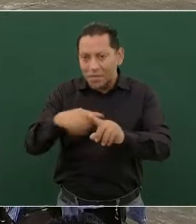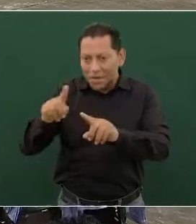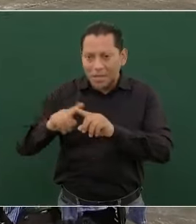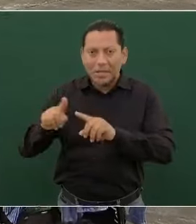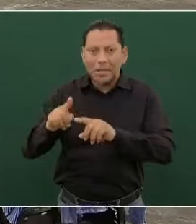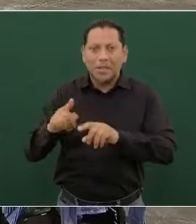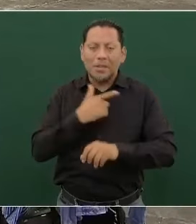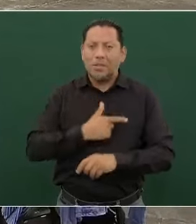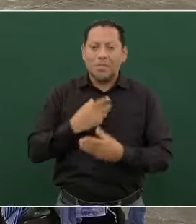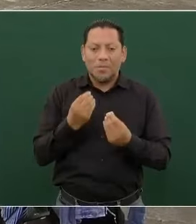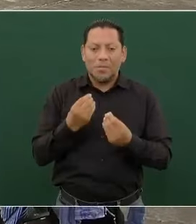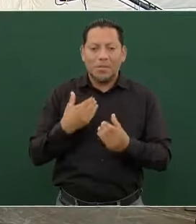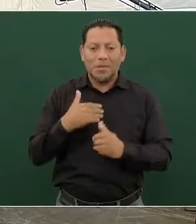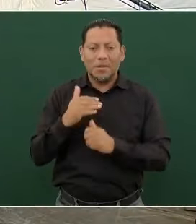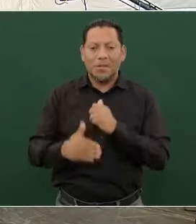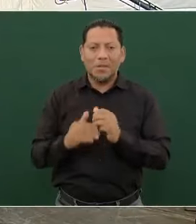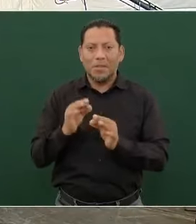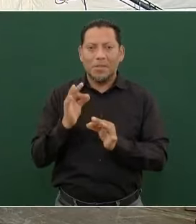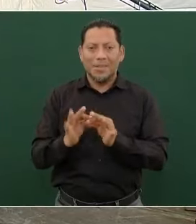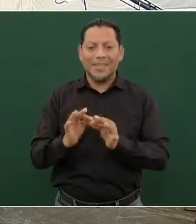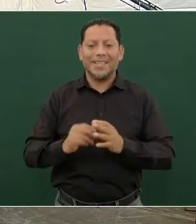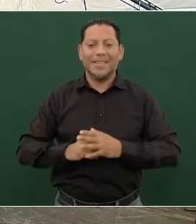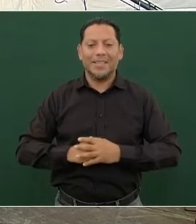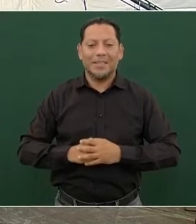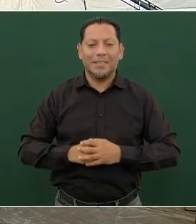aquí, ya te quité bastante tiempo.